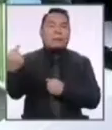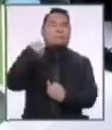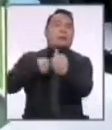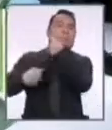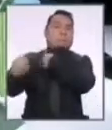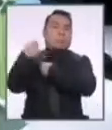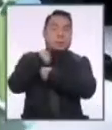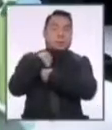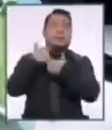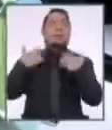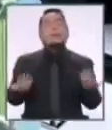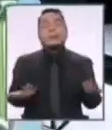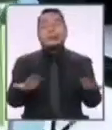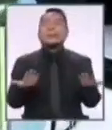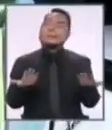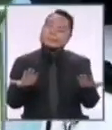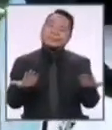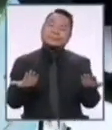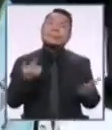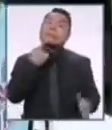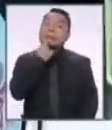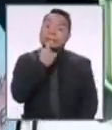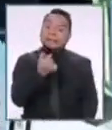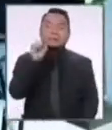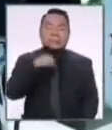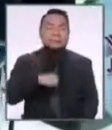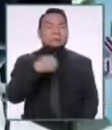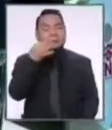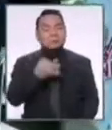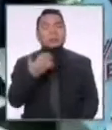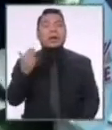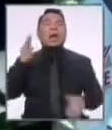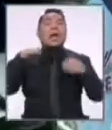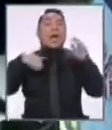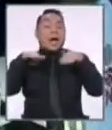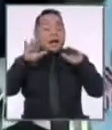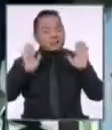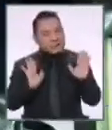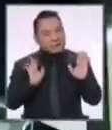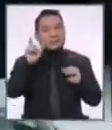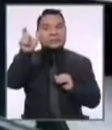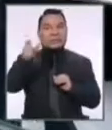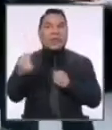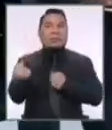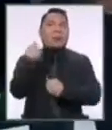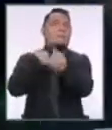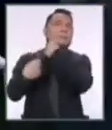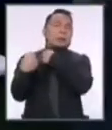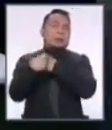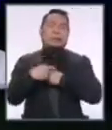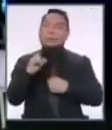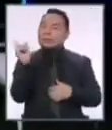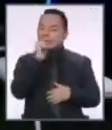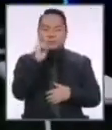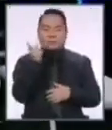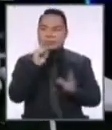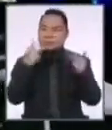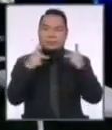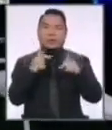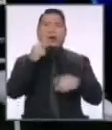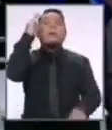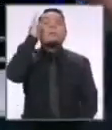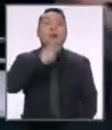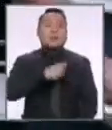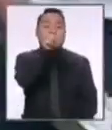y esto está de más decírselo, pero es verdad que a veces podría ocurrir, no será permitido. Está